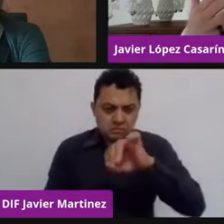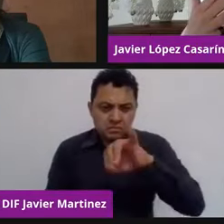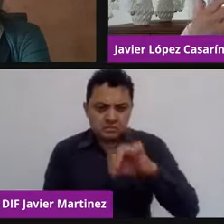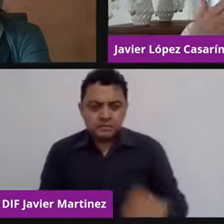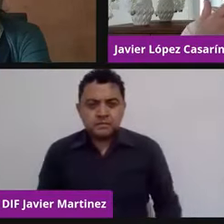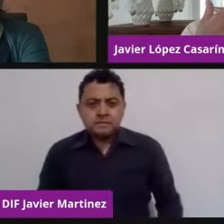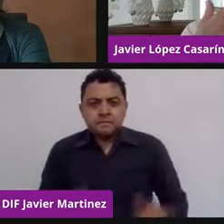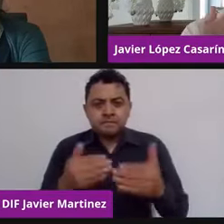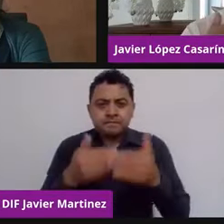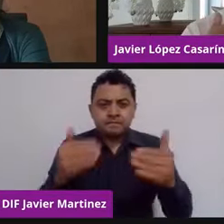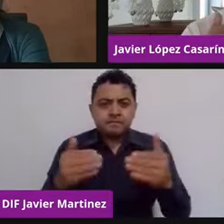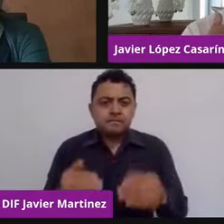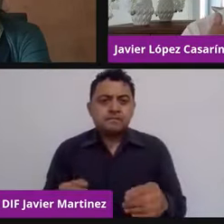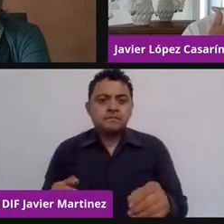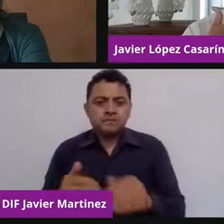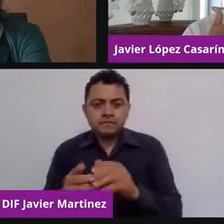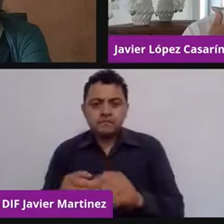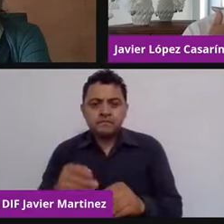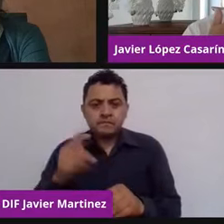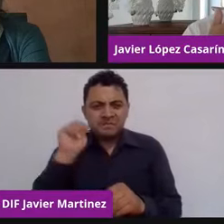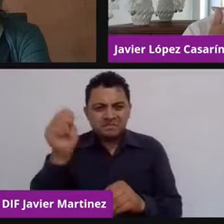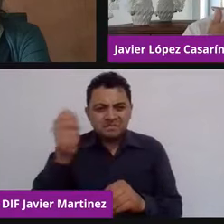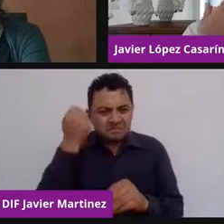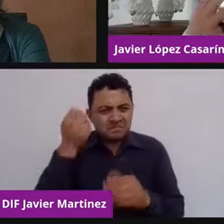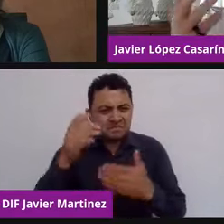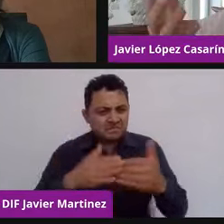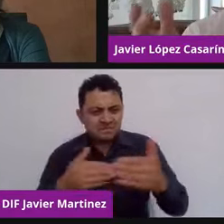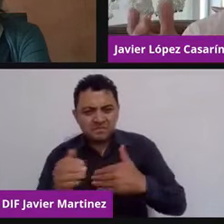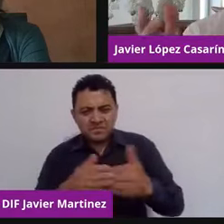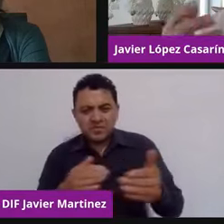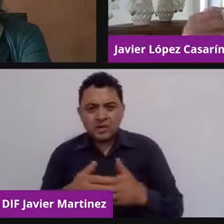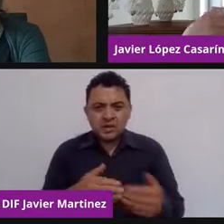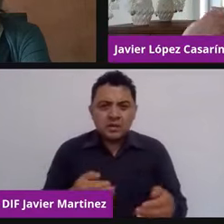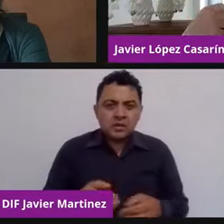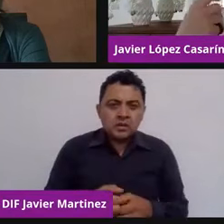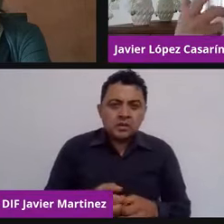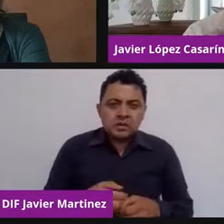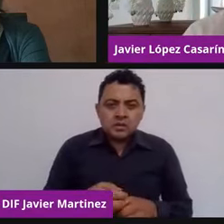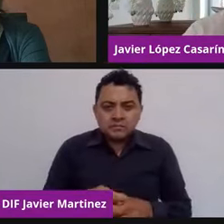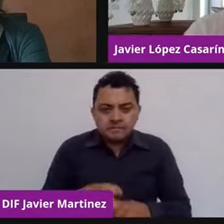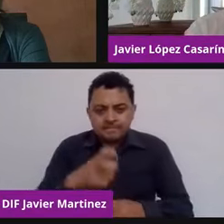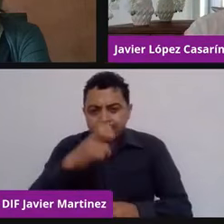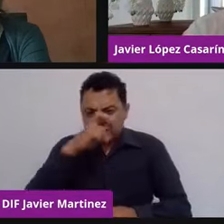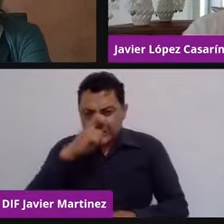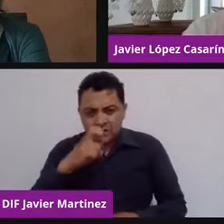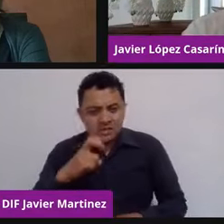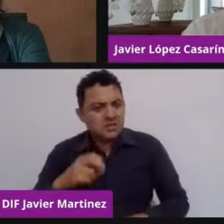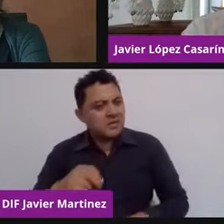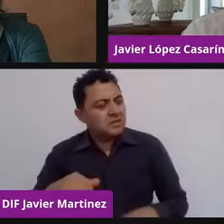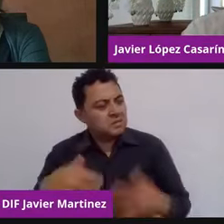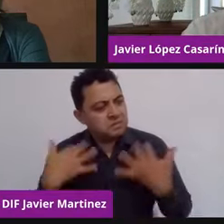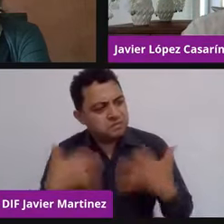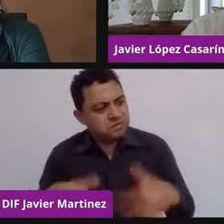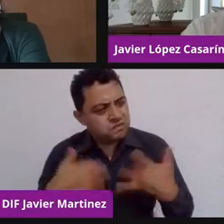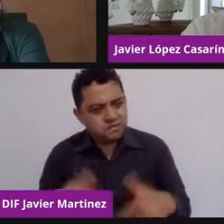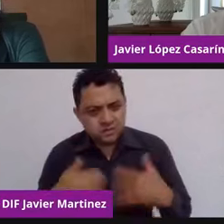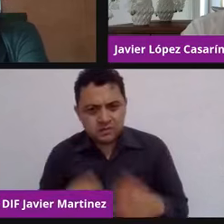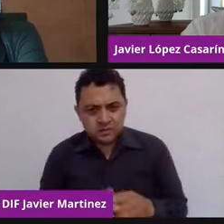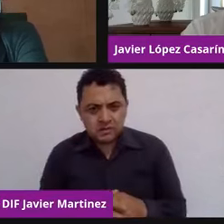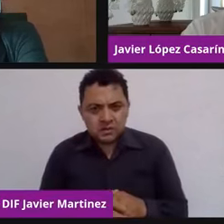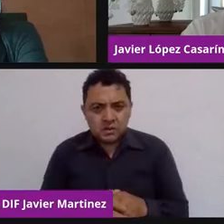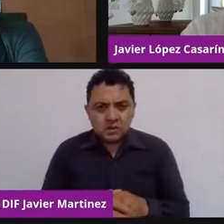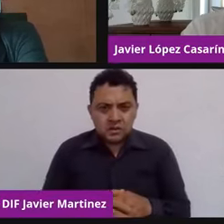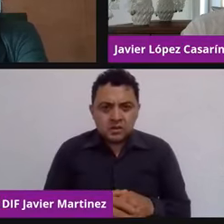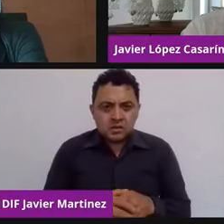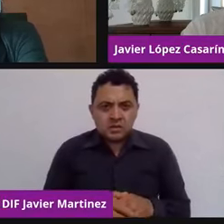que ahora también tienes un consumidor que exige nuevas experiencias o demanda nuevas situaciones y que empieza también